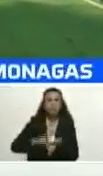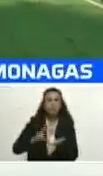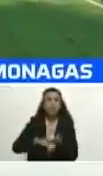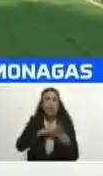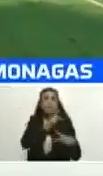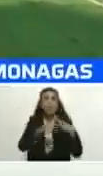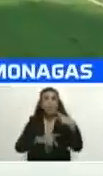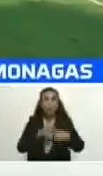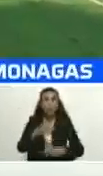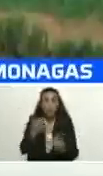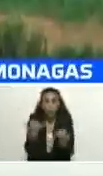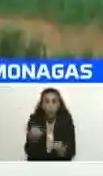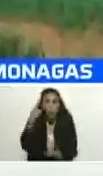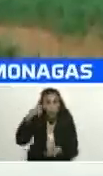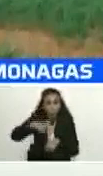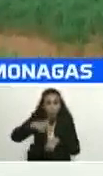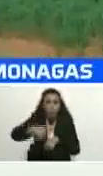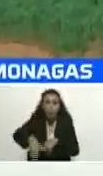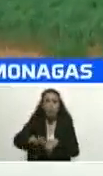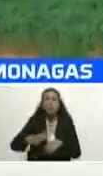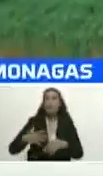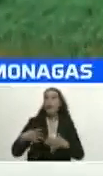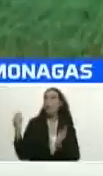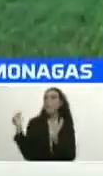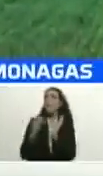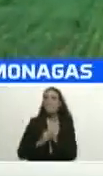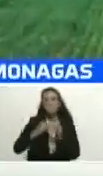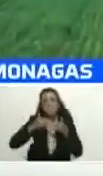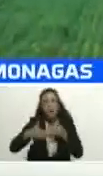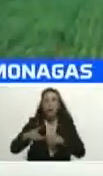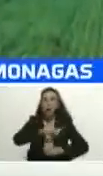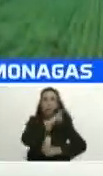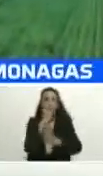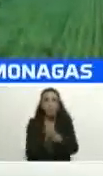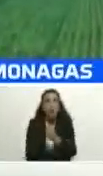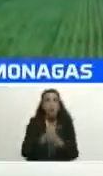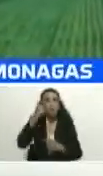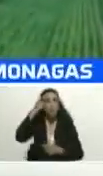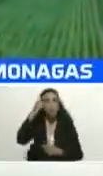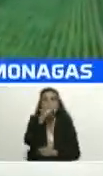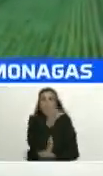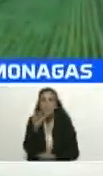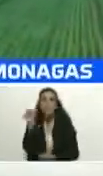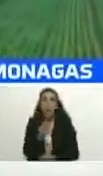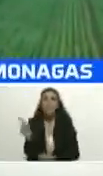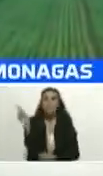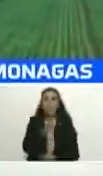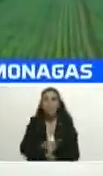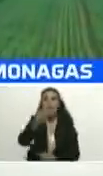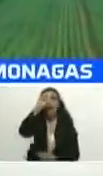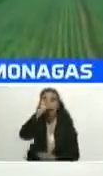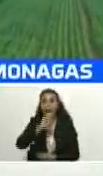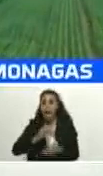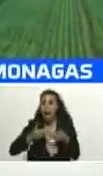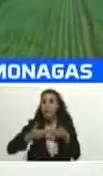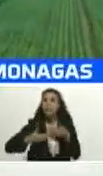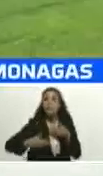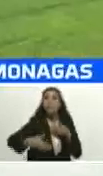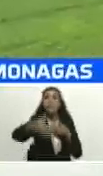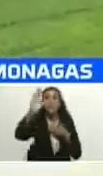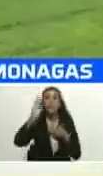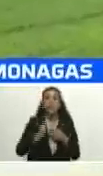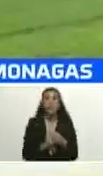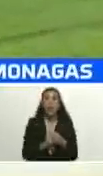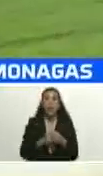productiva es la que debe consolidarse en los días semanas meses y años por venir la